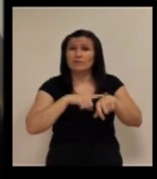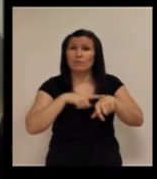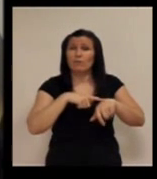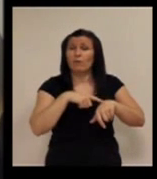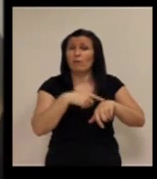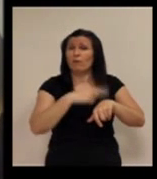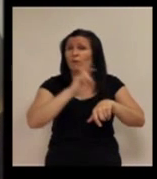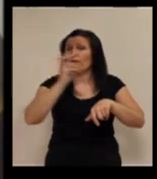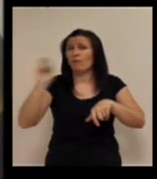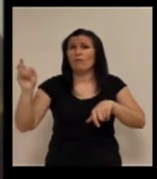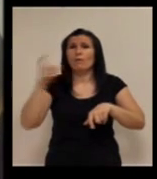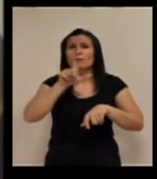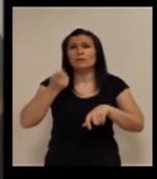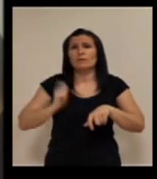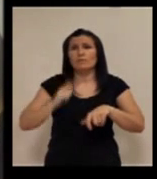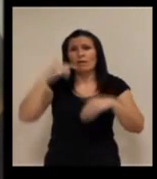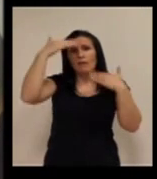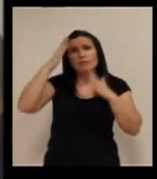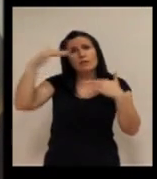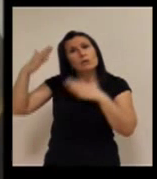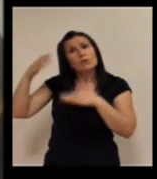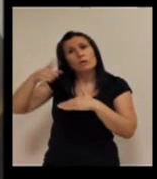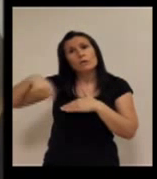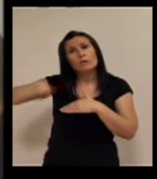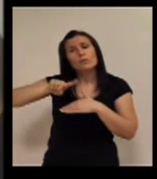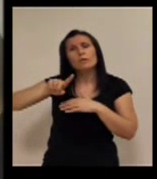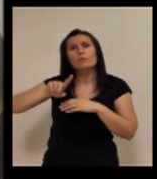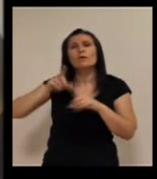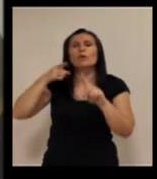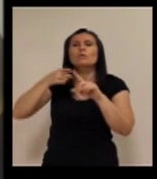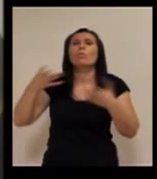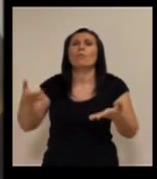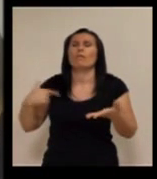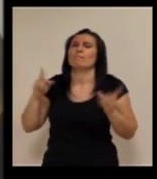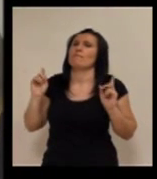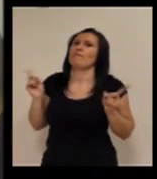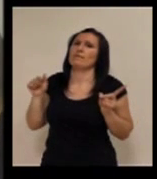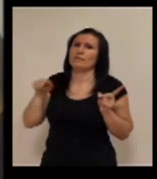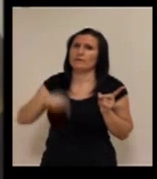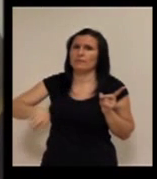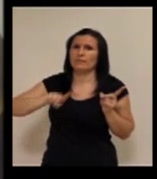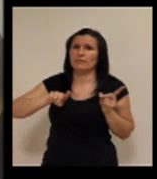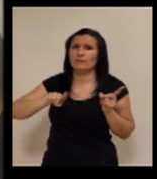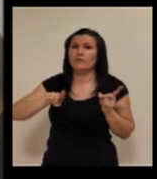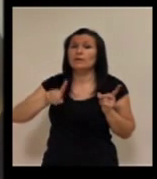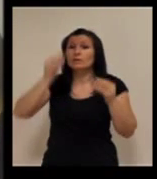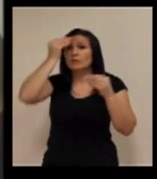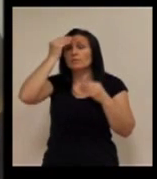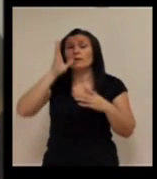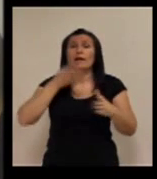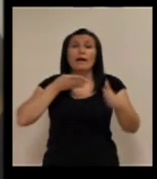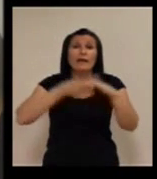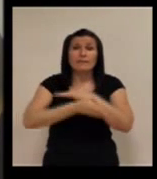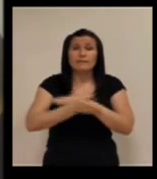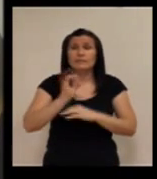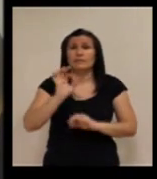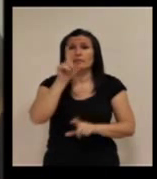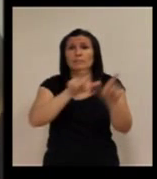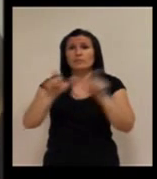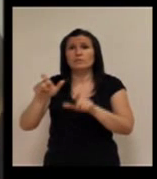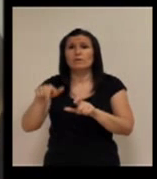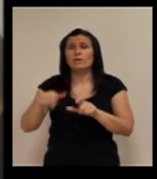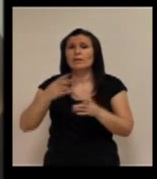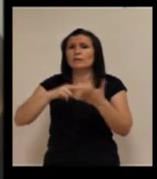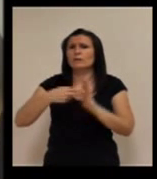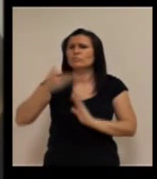de tiempo que los profesionales dedicamos a la atención es totalmente preventivo. Y yo creo que para la accesibilidad de las personas es muy